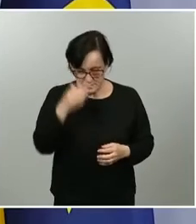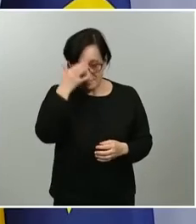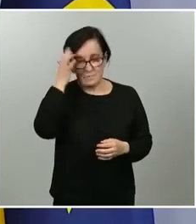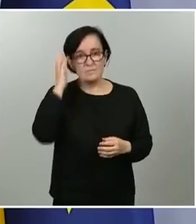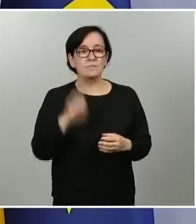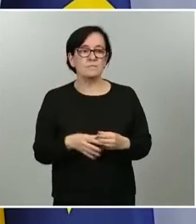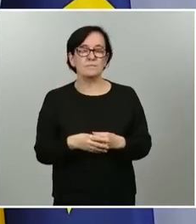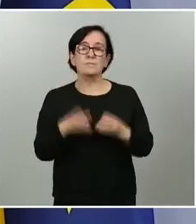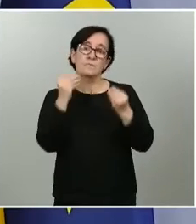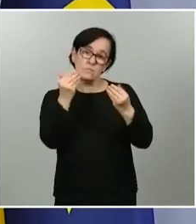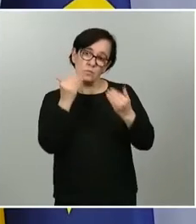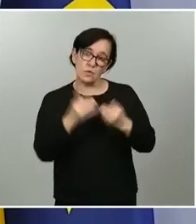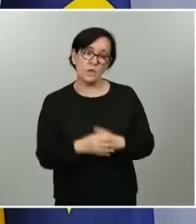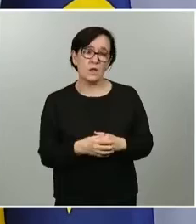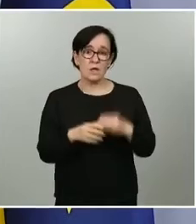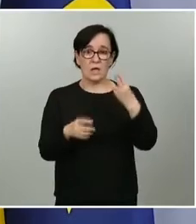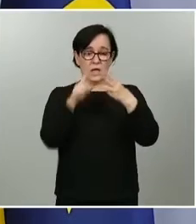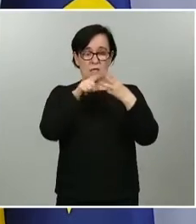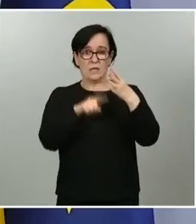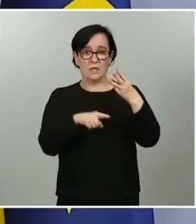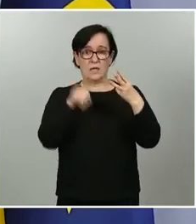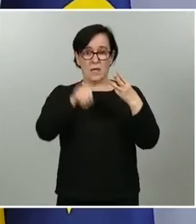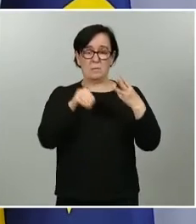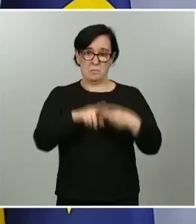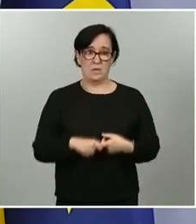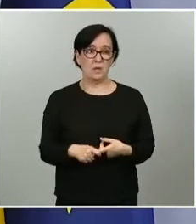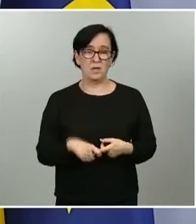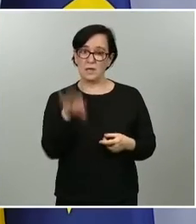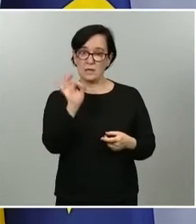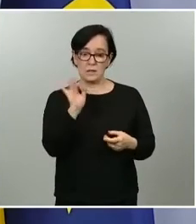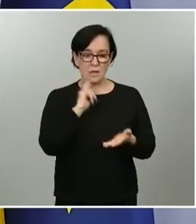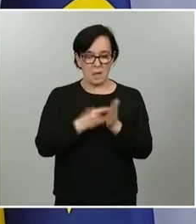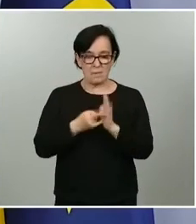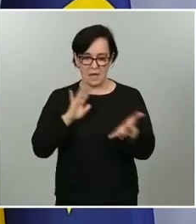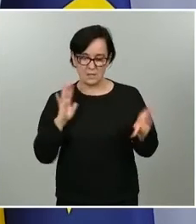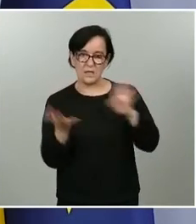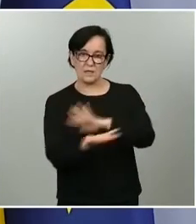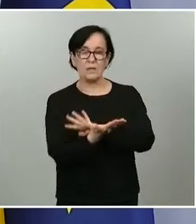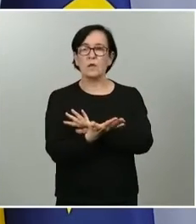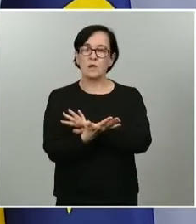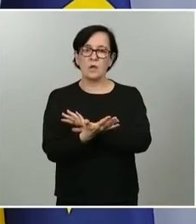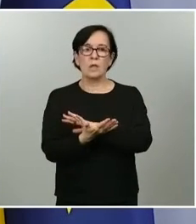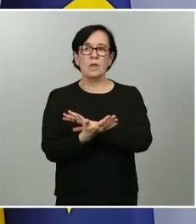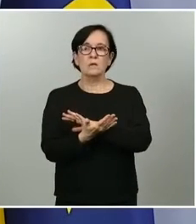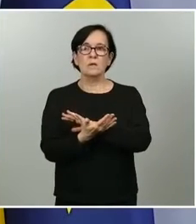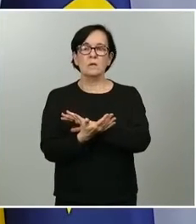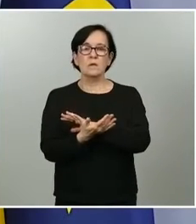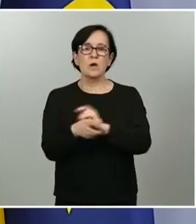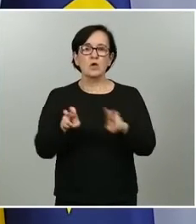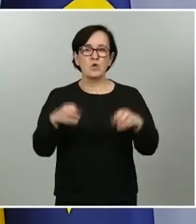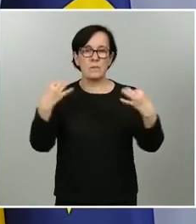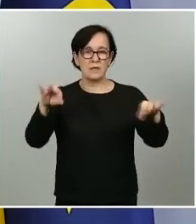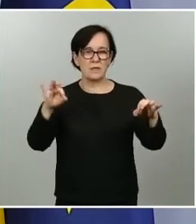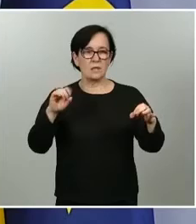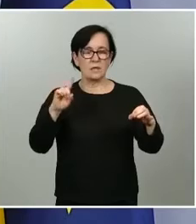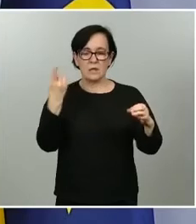gracias Manuel por tus tres preguntas efectivamente el plan de transición a la nueva normalidad prevén cada una de sus